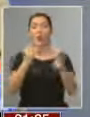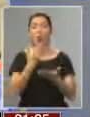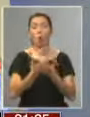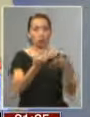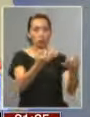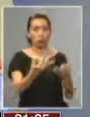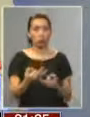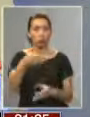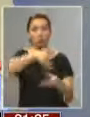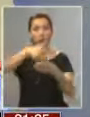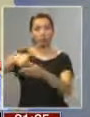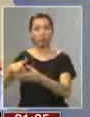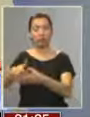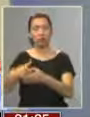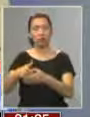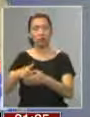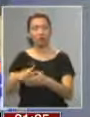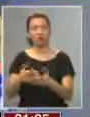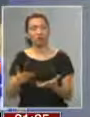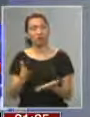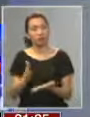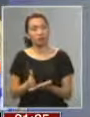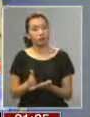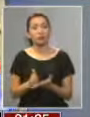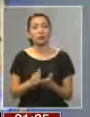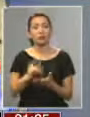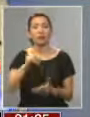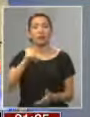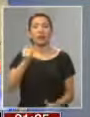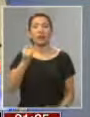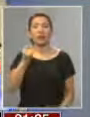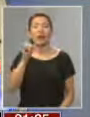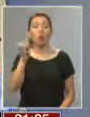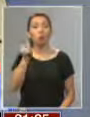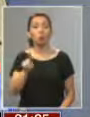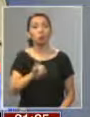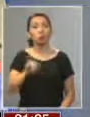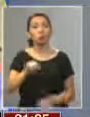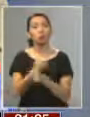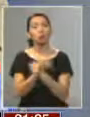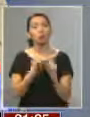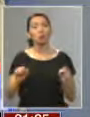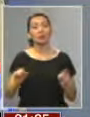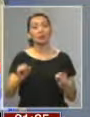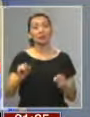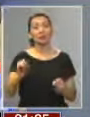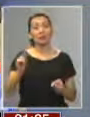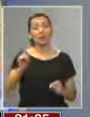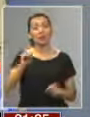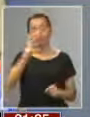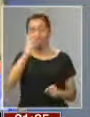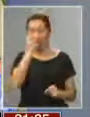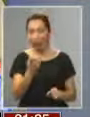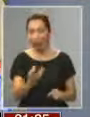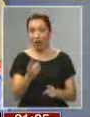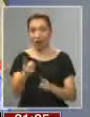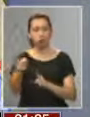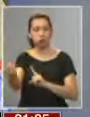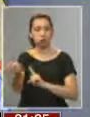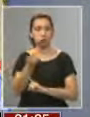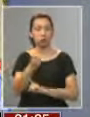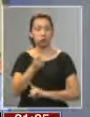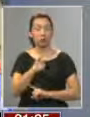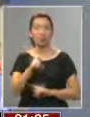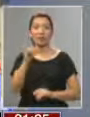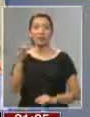electorales no fueron los debidos. Enrique Crao renunció después de que Lago nos diera una paliza con la candidatura de